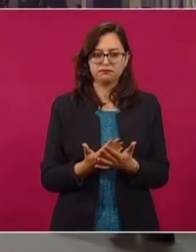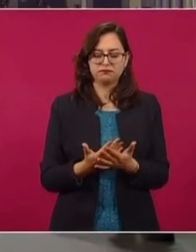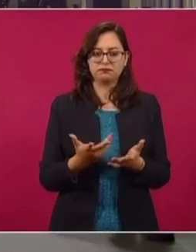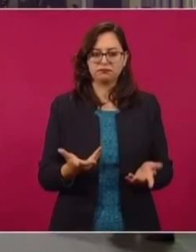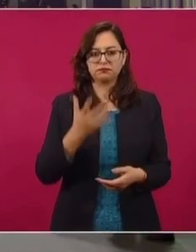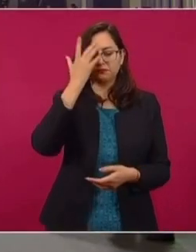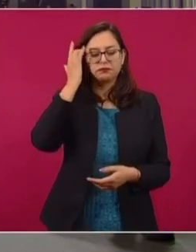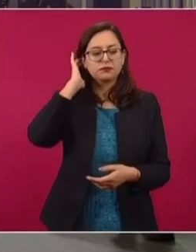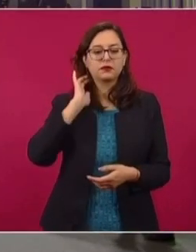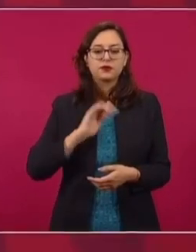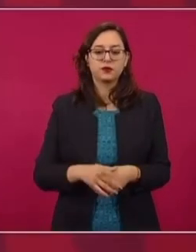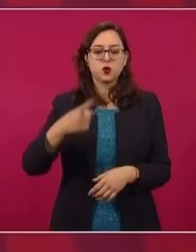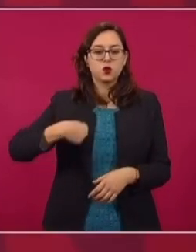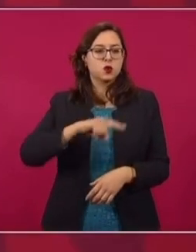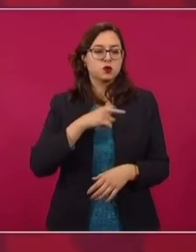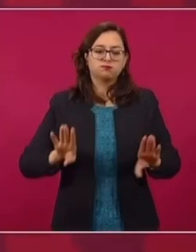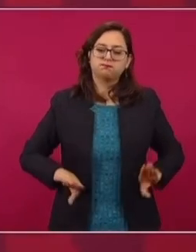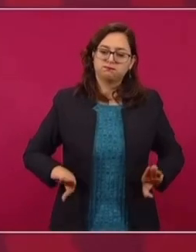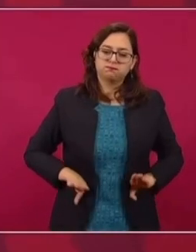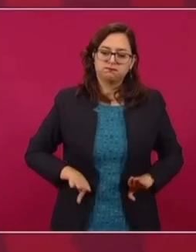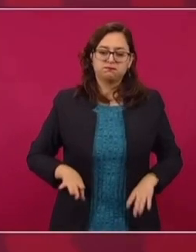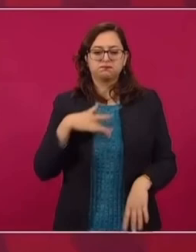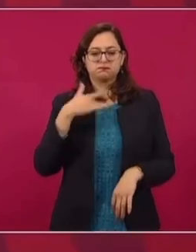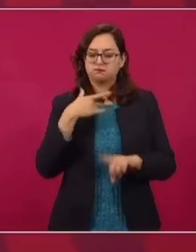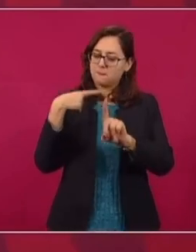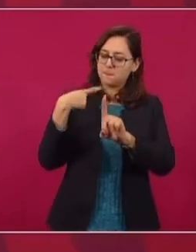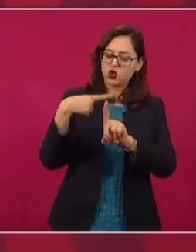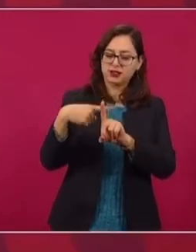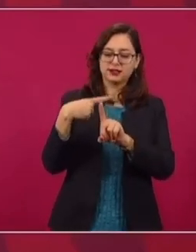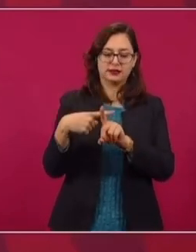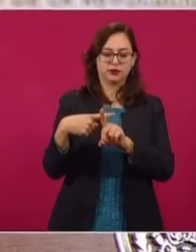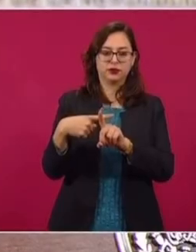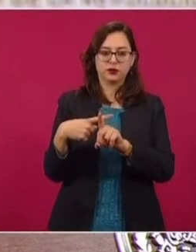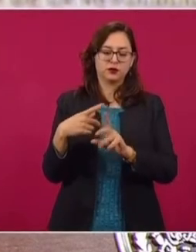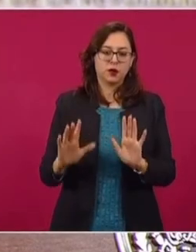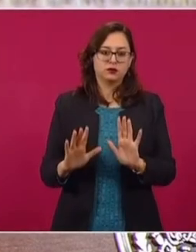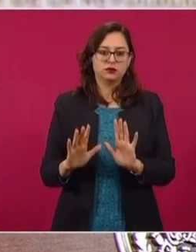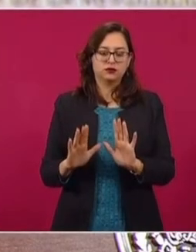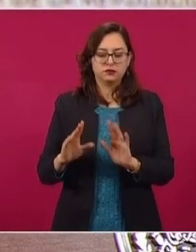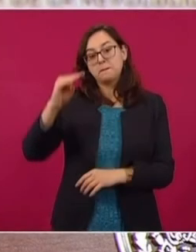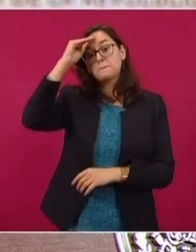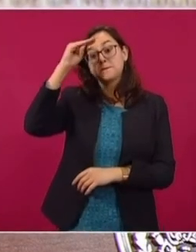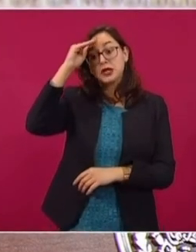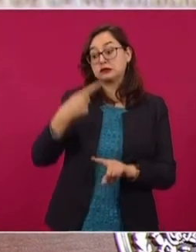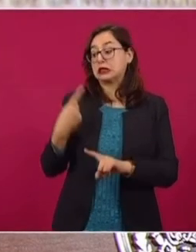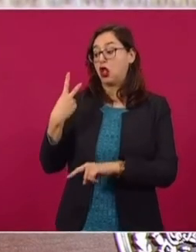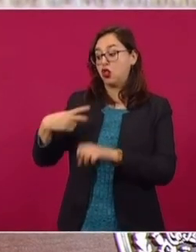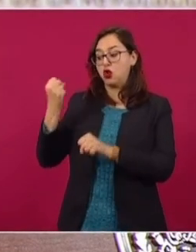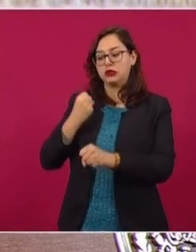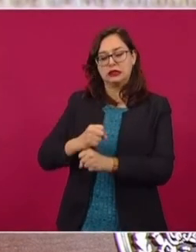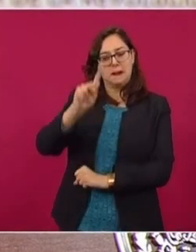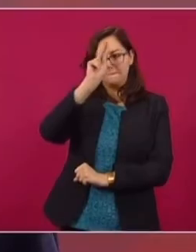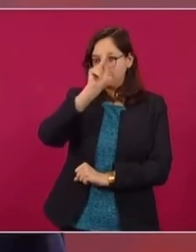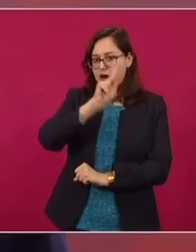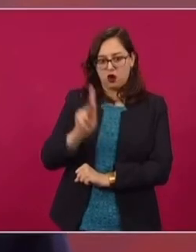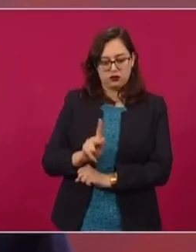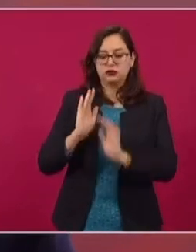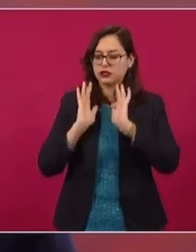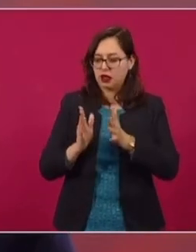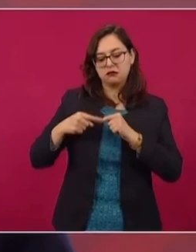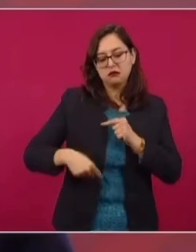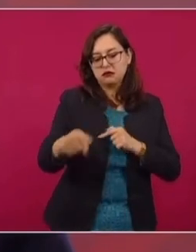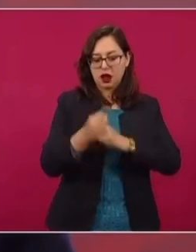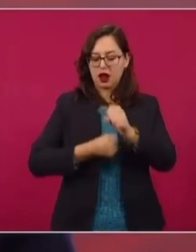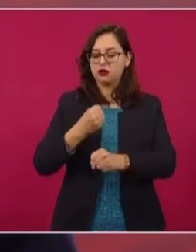Nosotros estamos optimistas y pensamos que ya pasó lo peor y que vamos a